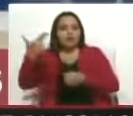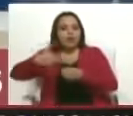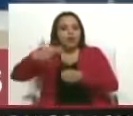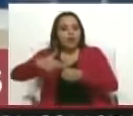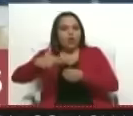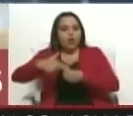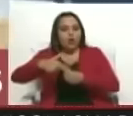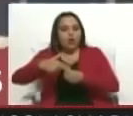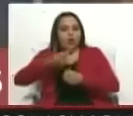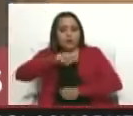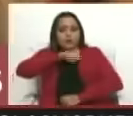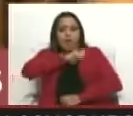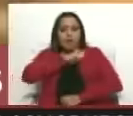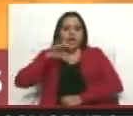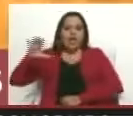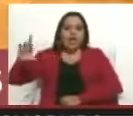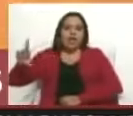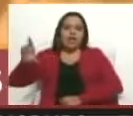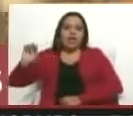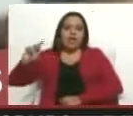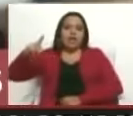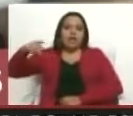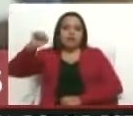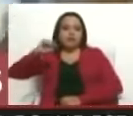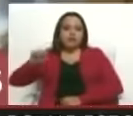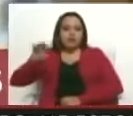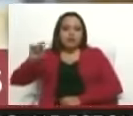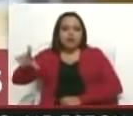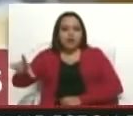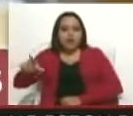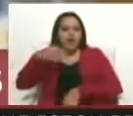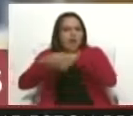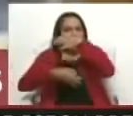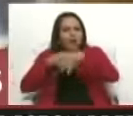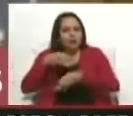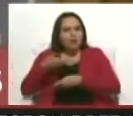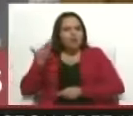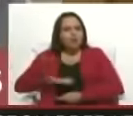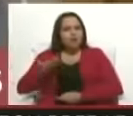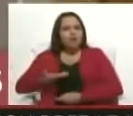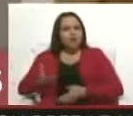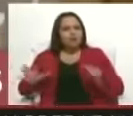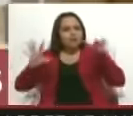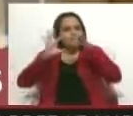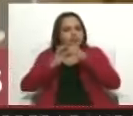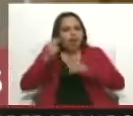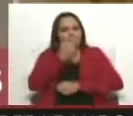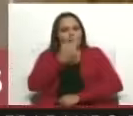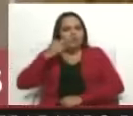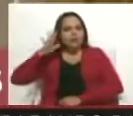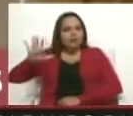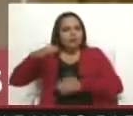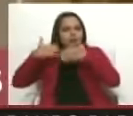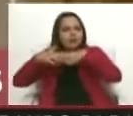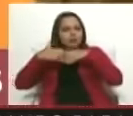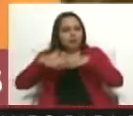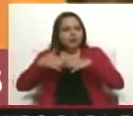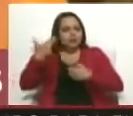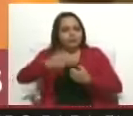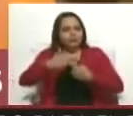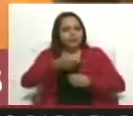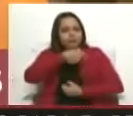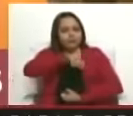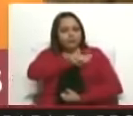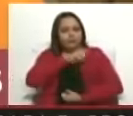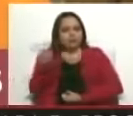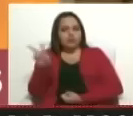le indicaba el punto y seguido de la relación y el compromiso que Repsol ha demostrado con Venezuela, no solamente con la industria, sino con la sociedad que